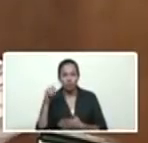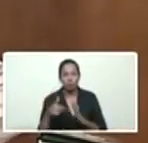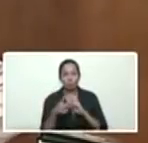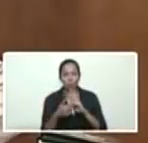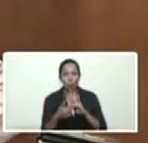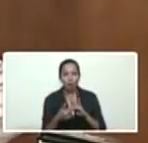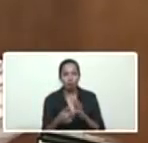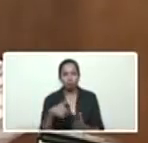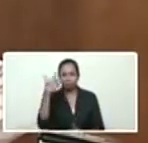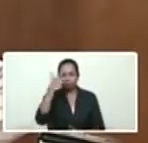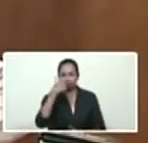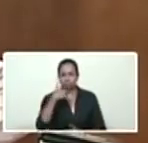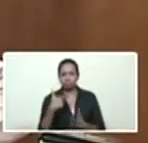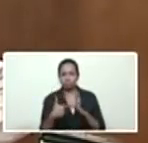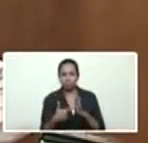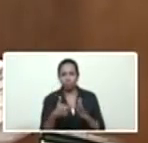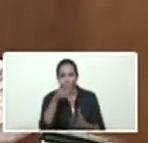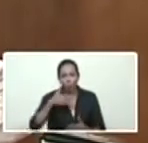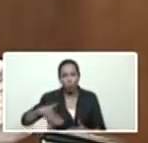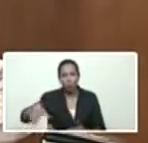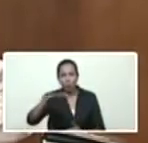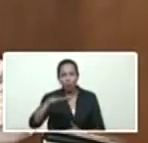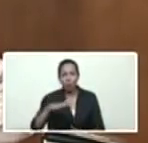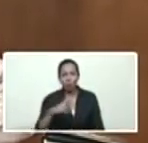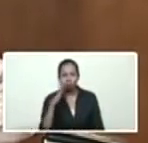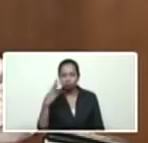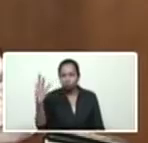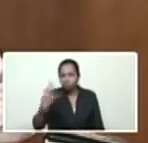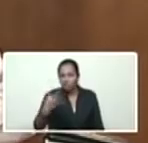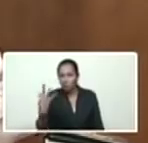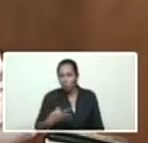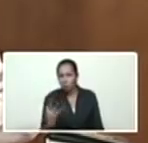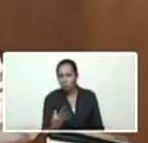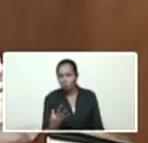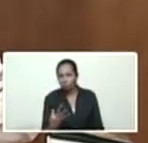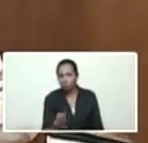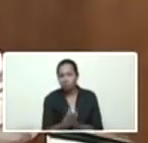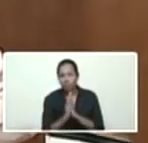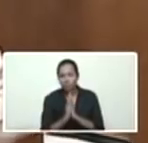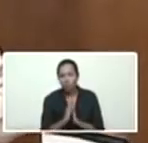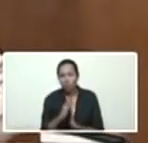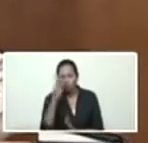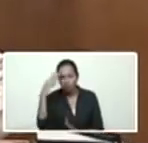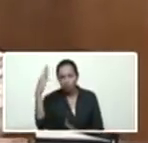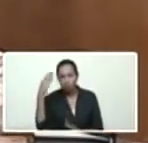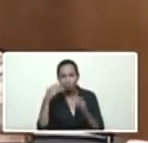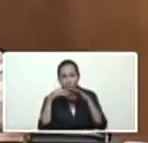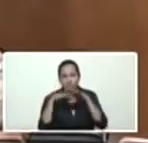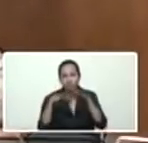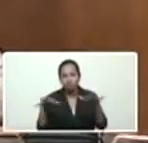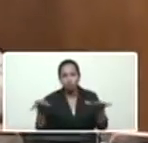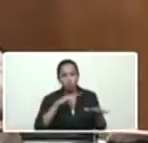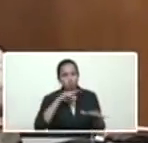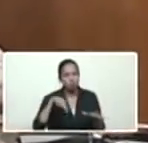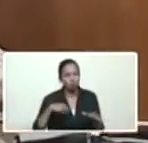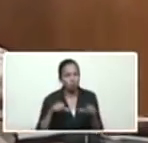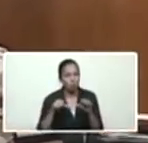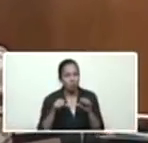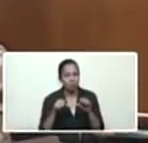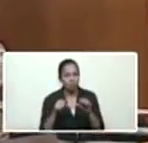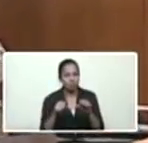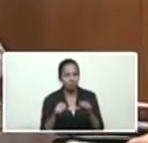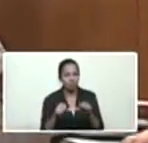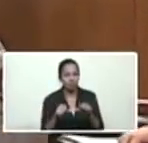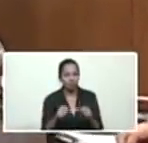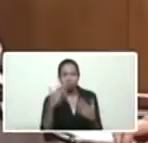dando la cara por nuestro pueblo y seguro seguro que con el favor de Dios y sus bendiciones vamos a salir victoriosos